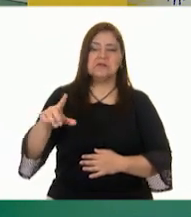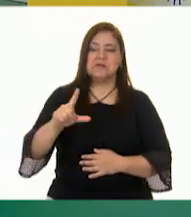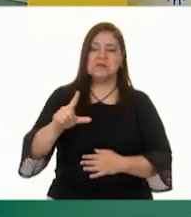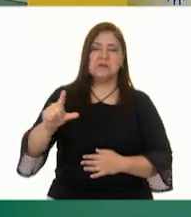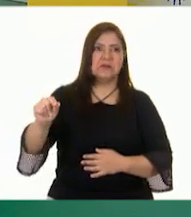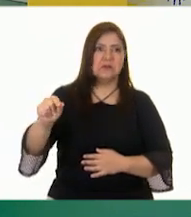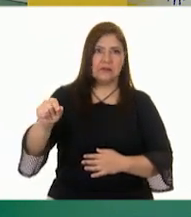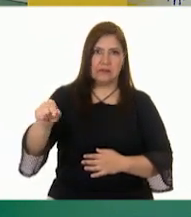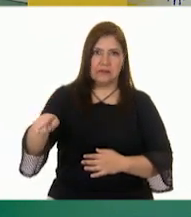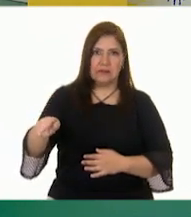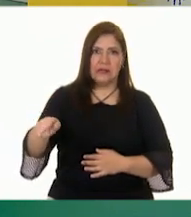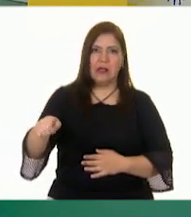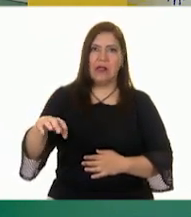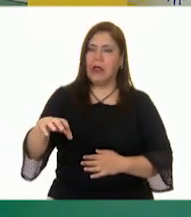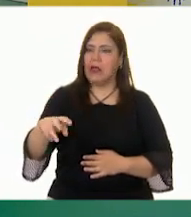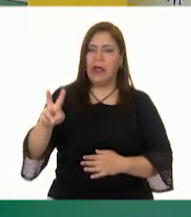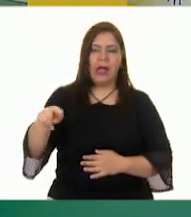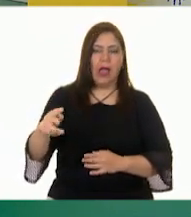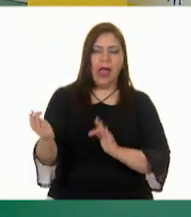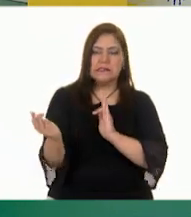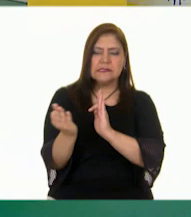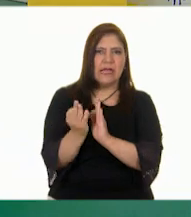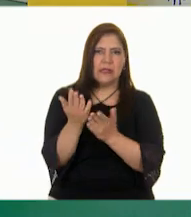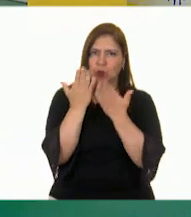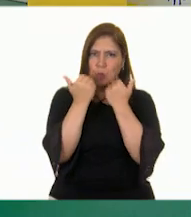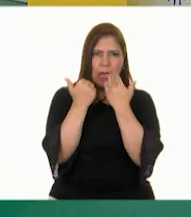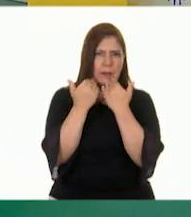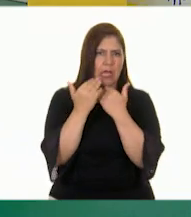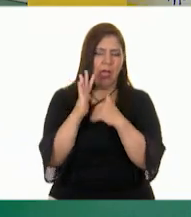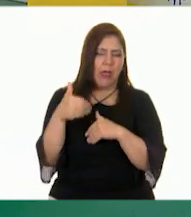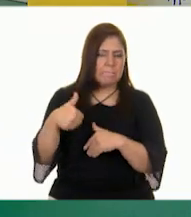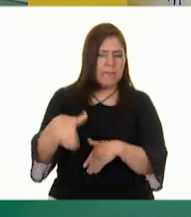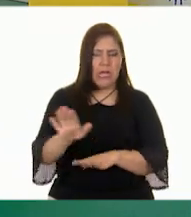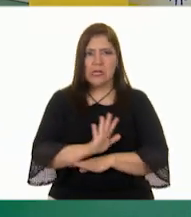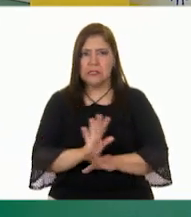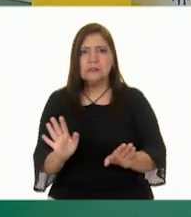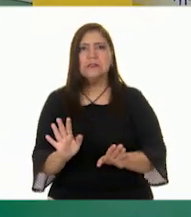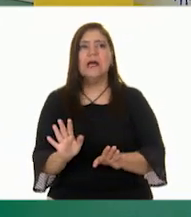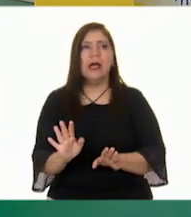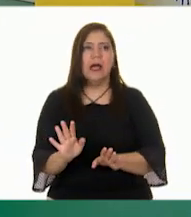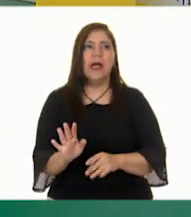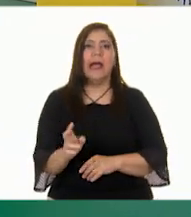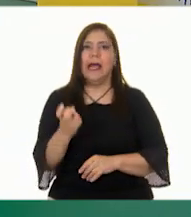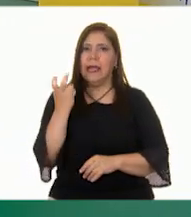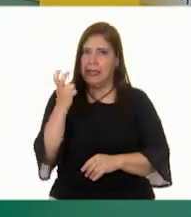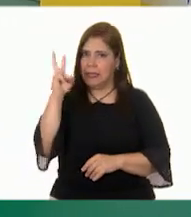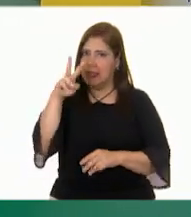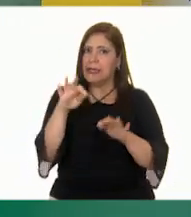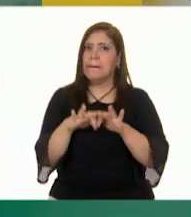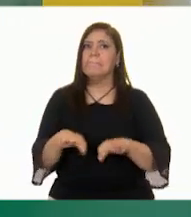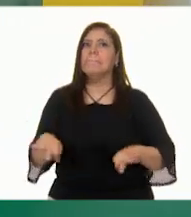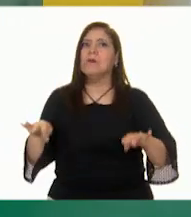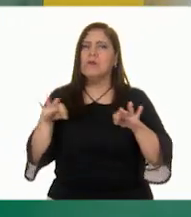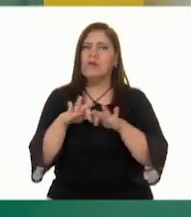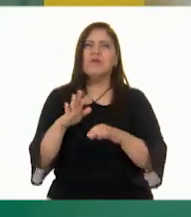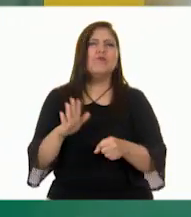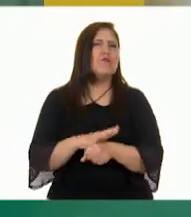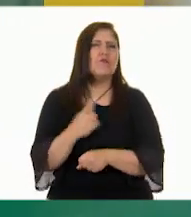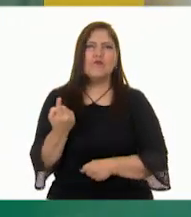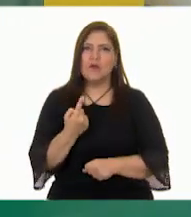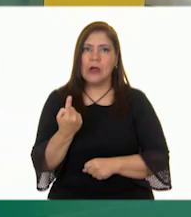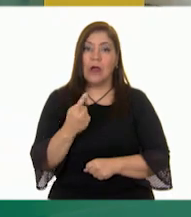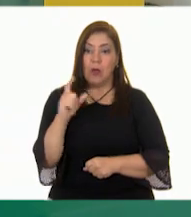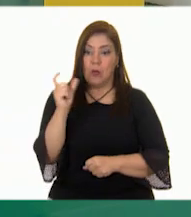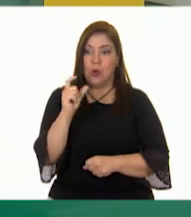alejó. No estaba ya cerca de mí. Esta parte es muy importante. Sobre todo